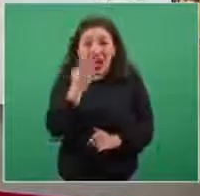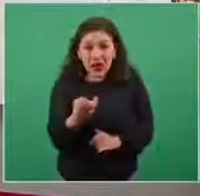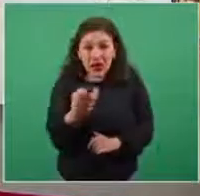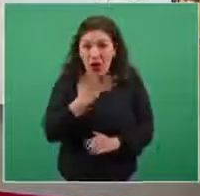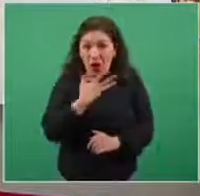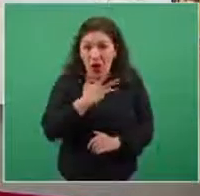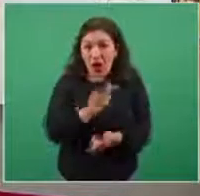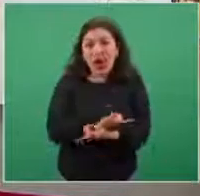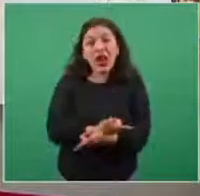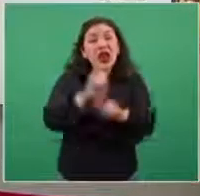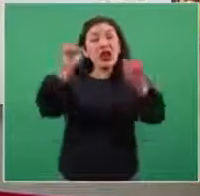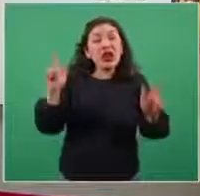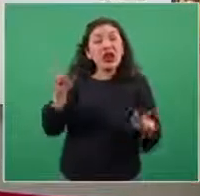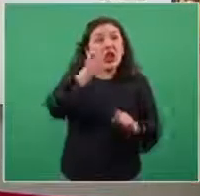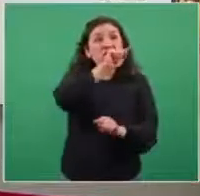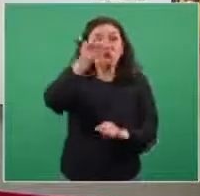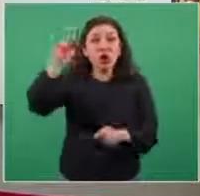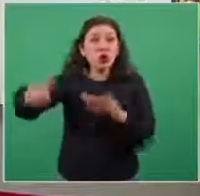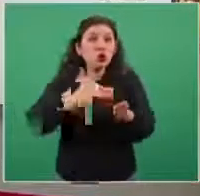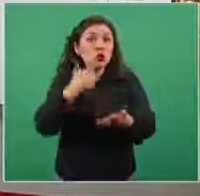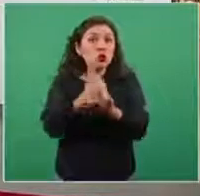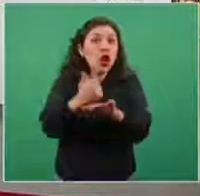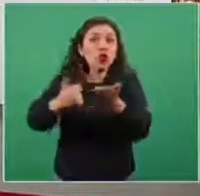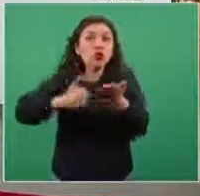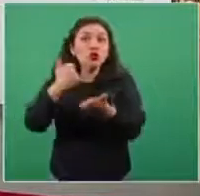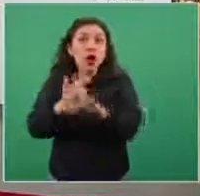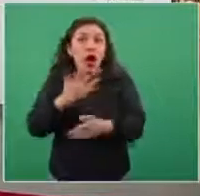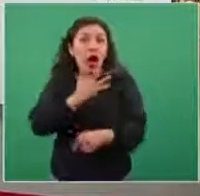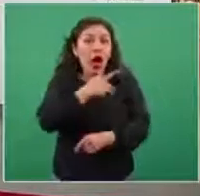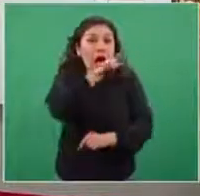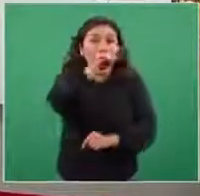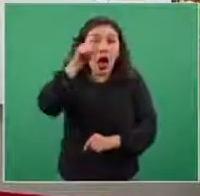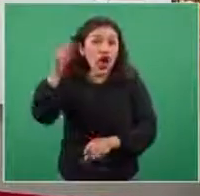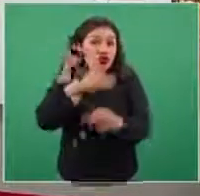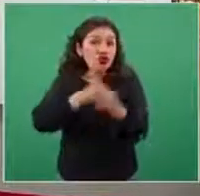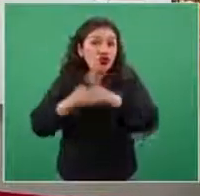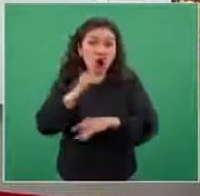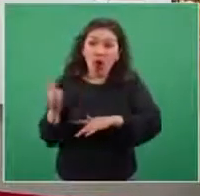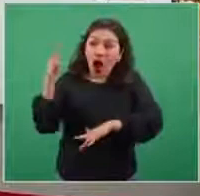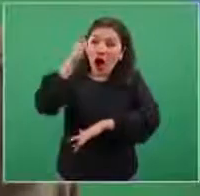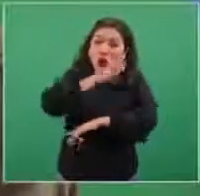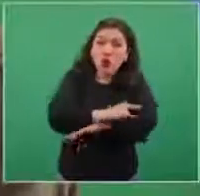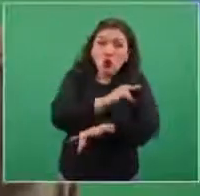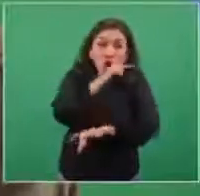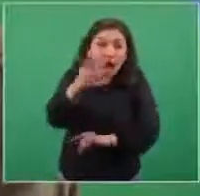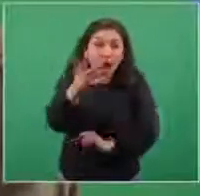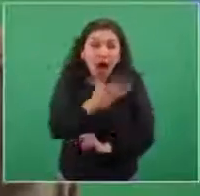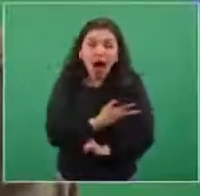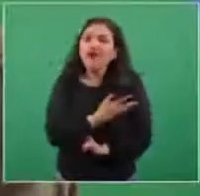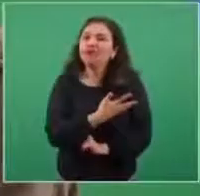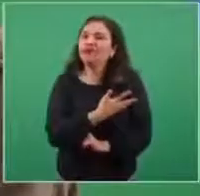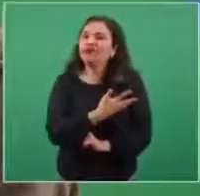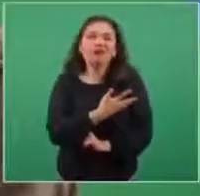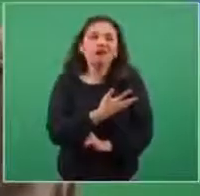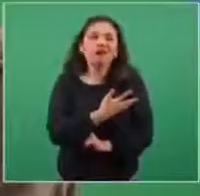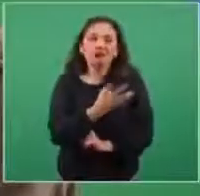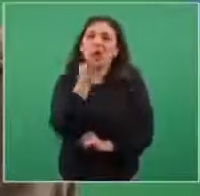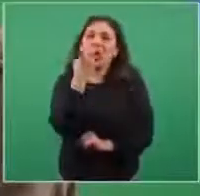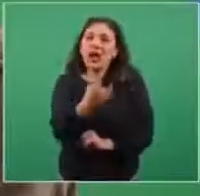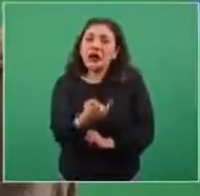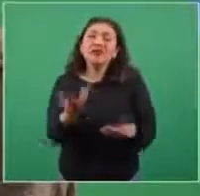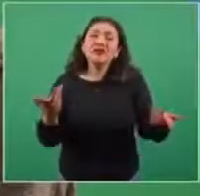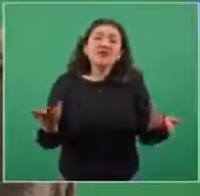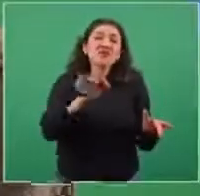disponibles en las ciudades en las que están todos los aeropuertos. Esto puede tener una consecuencia muy